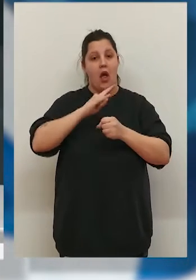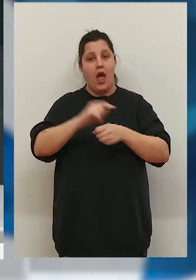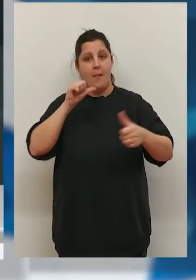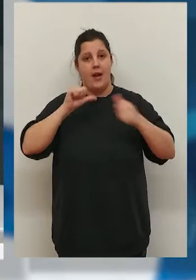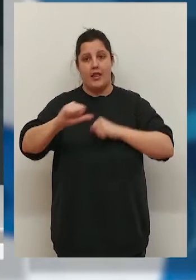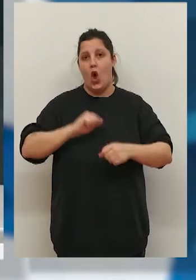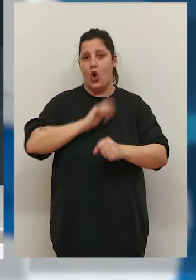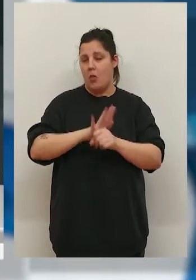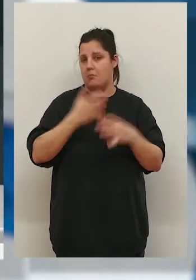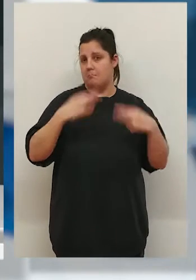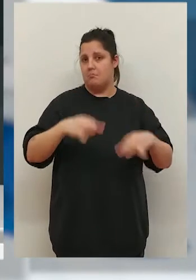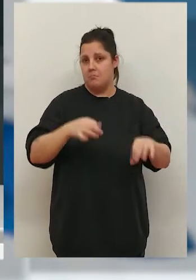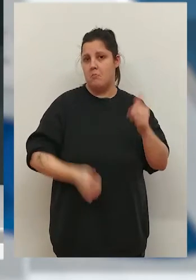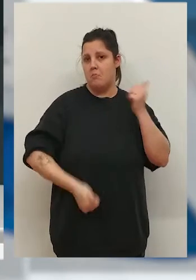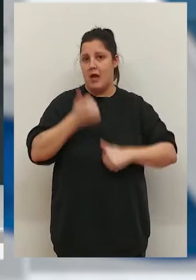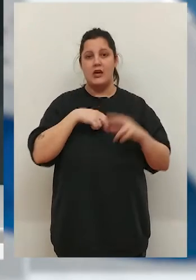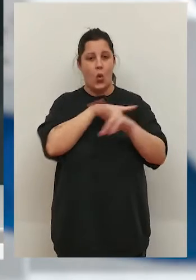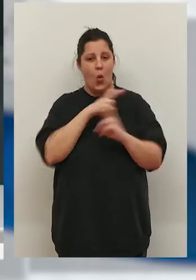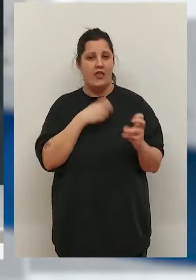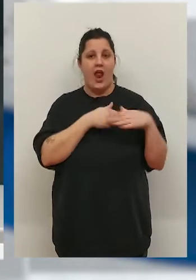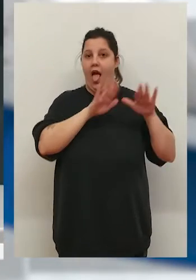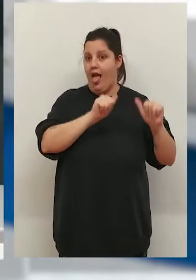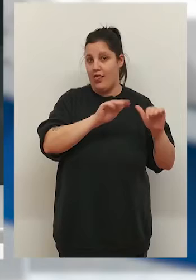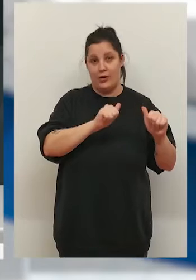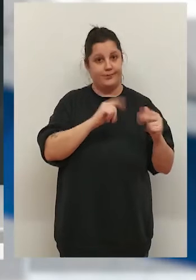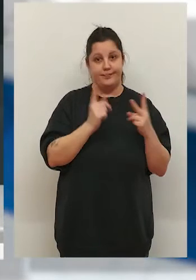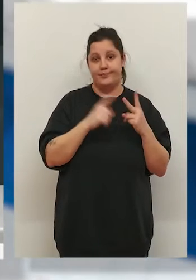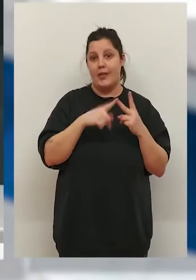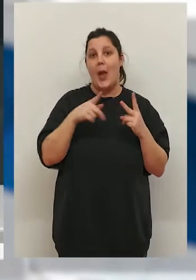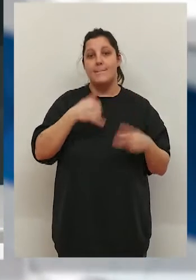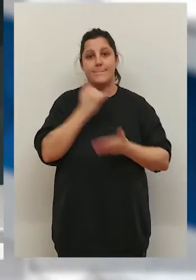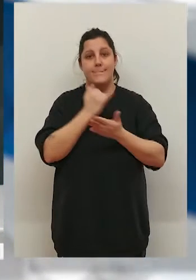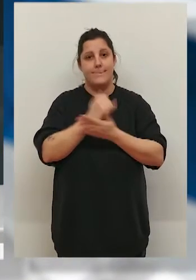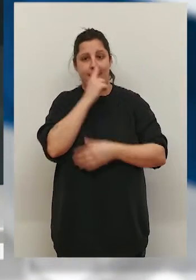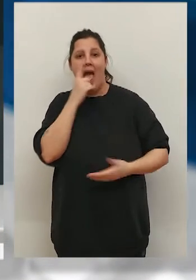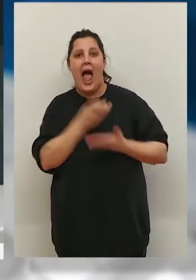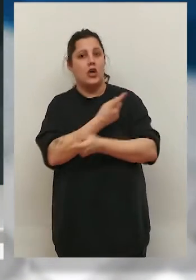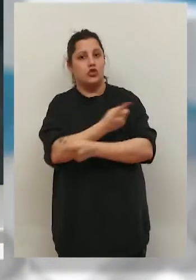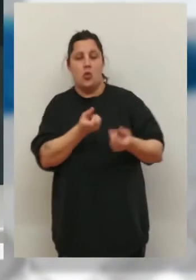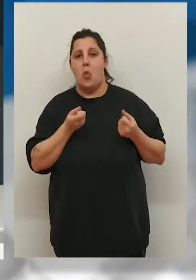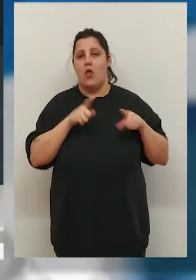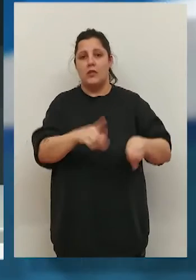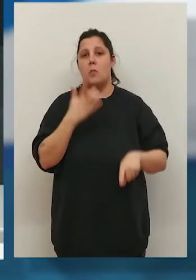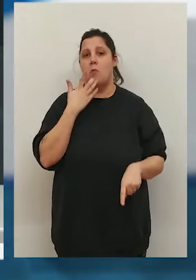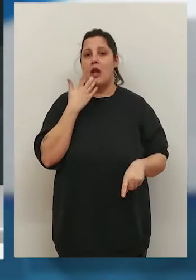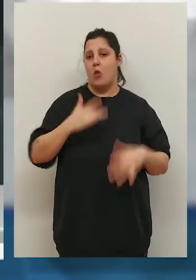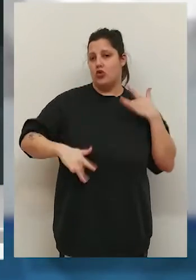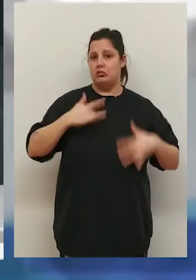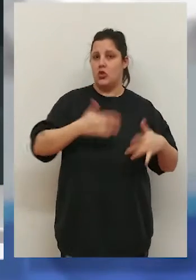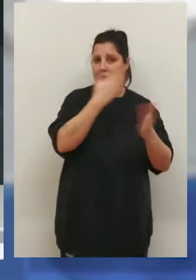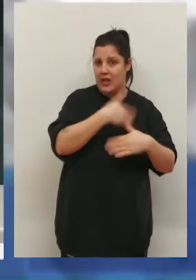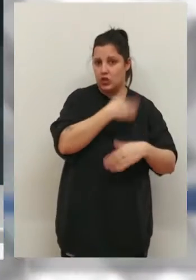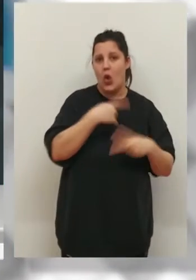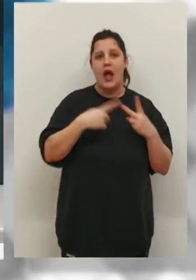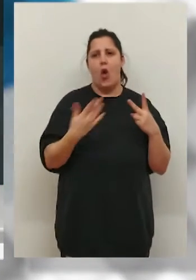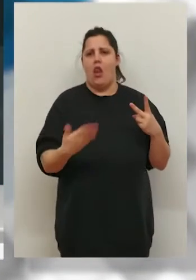Salud normalizará el COVID-19 a partir del lunes. Ese día diremos adiós a las cuarentenas y a las PCR generalizadas. En concreto, se eliminará Se eliminarán los aislamientos